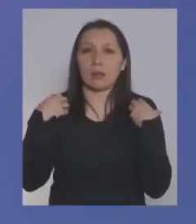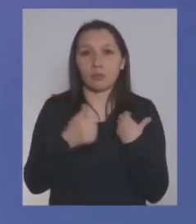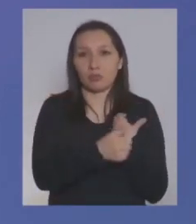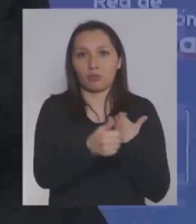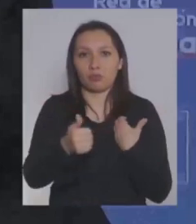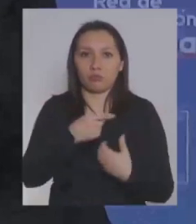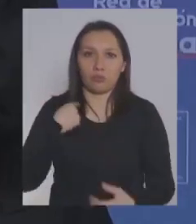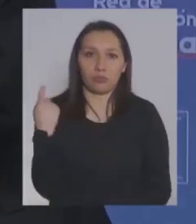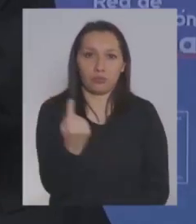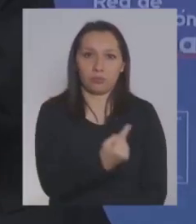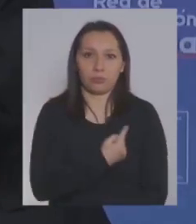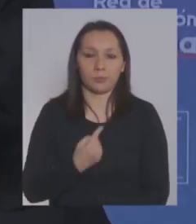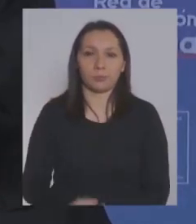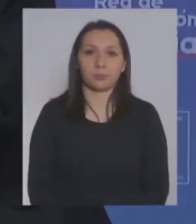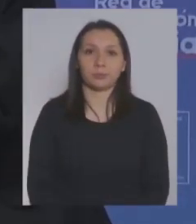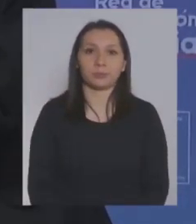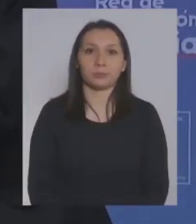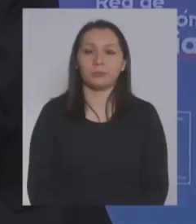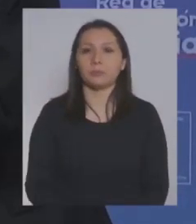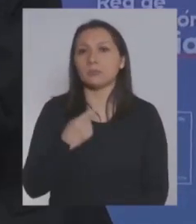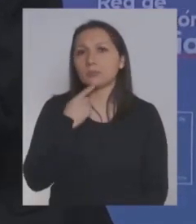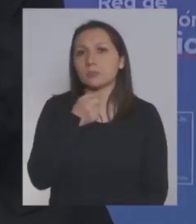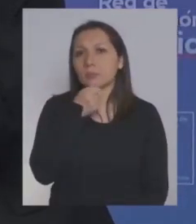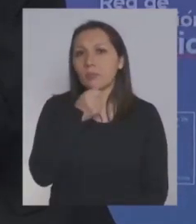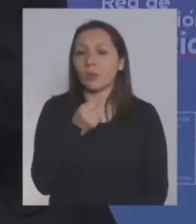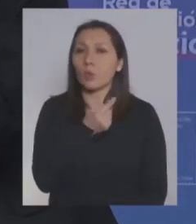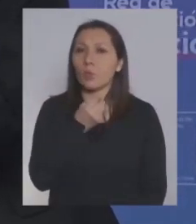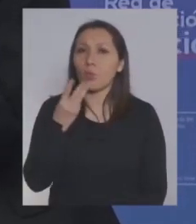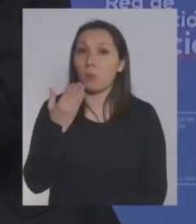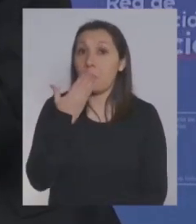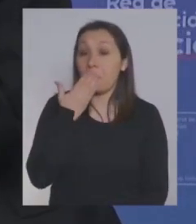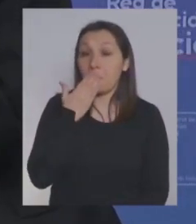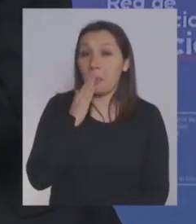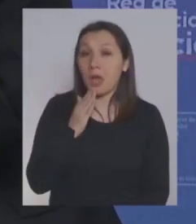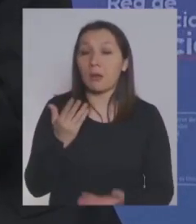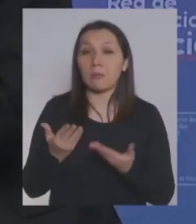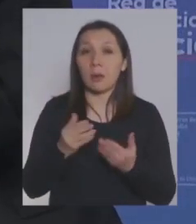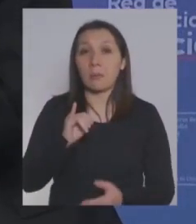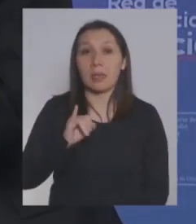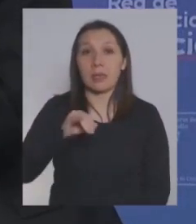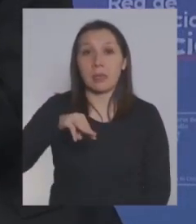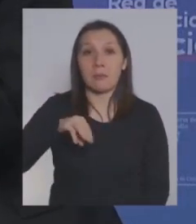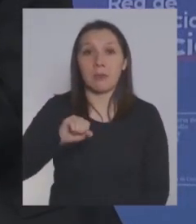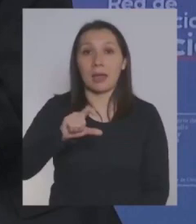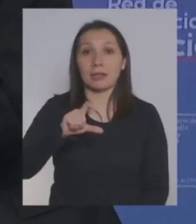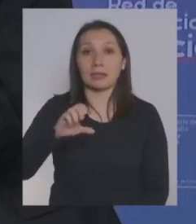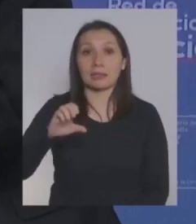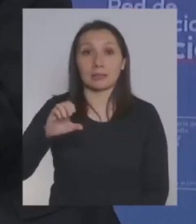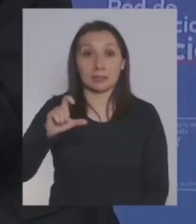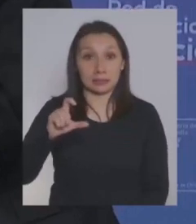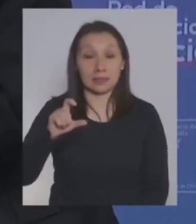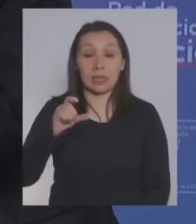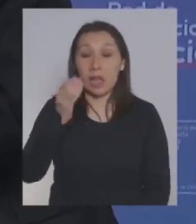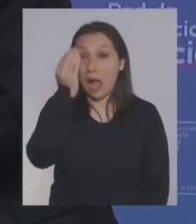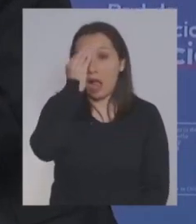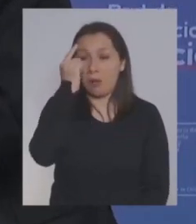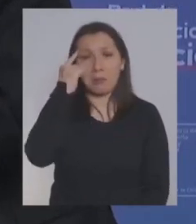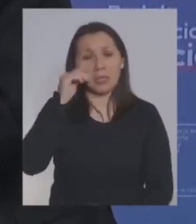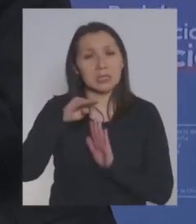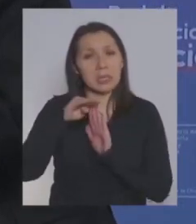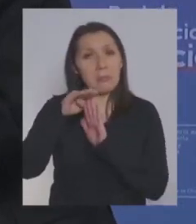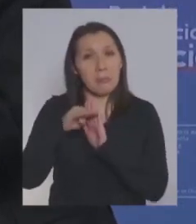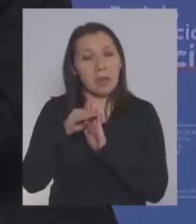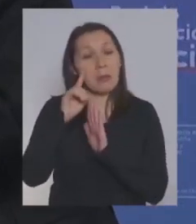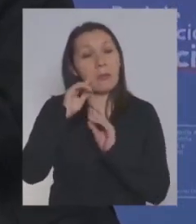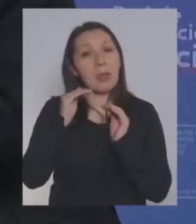todos nosotros. Ministro, en ese caso usted dice que las cifras van mejorando, ¿ya para el IMASEC de agosto esperaríamos tal vez cifras negativas,